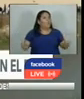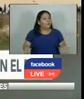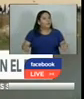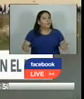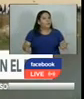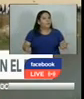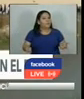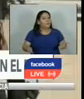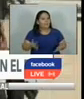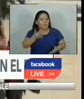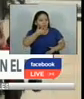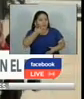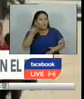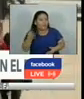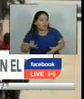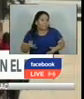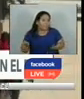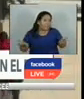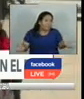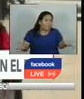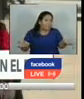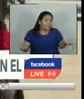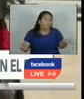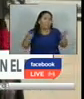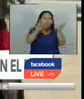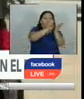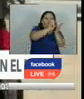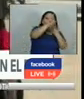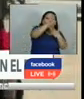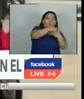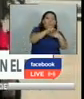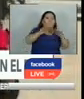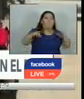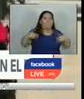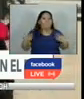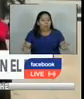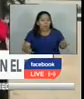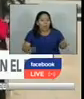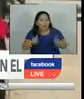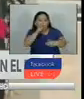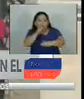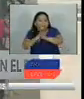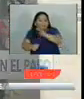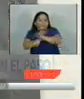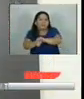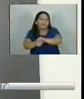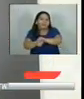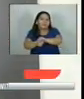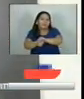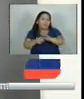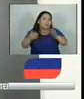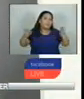no nos parece que se pueden realmente llamar como programas de inmigración y por eso